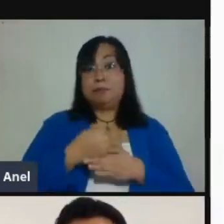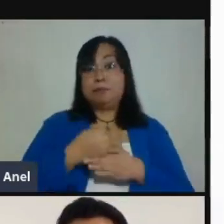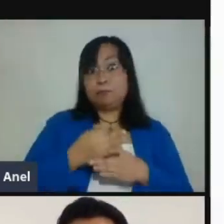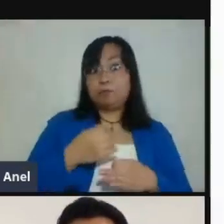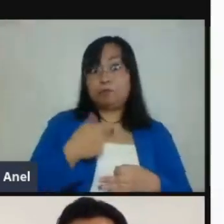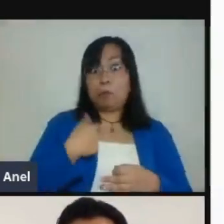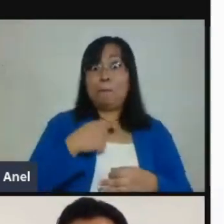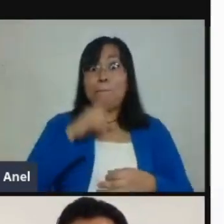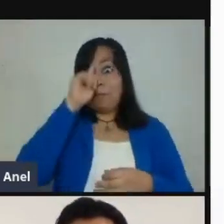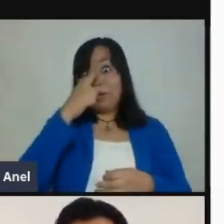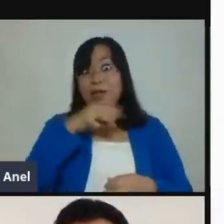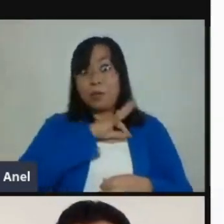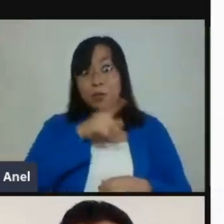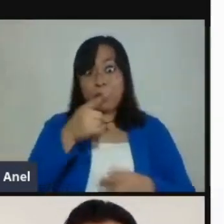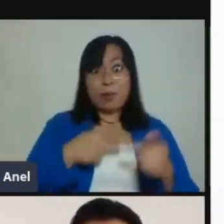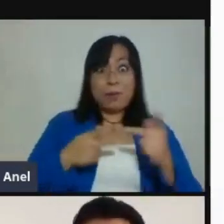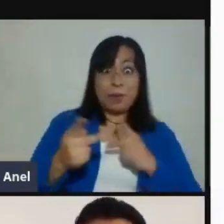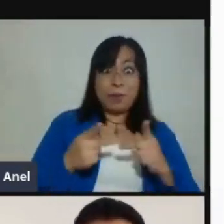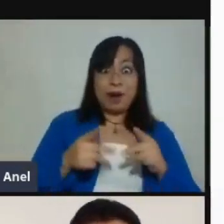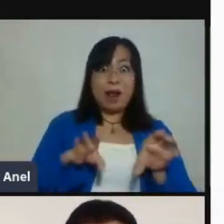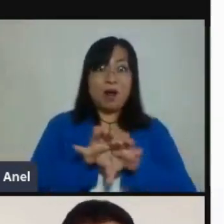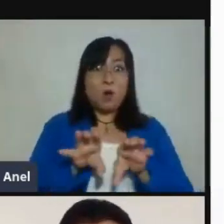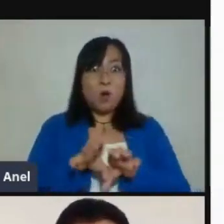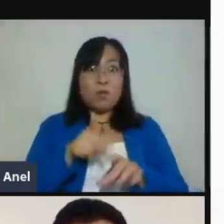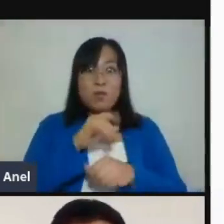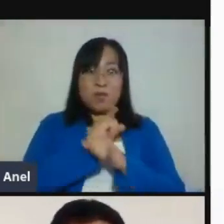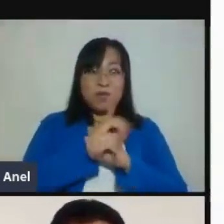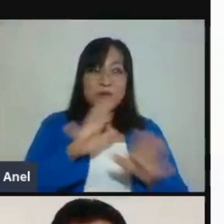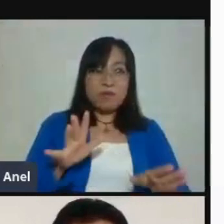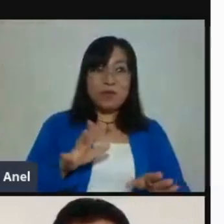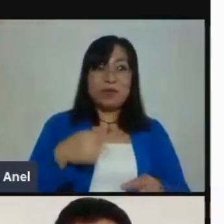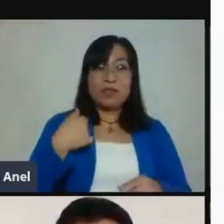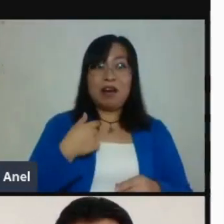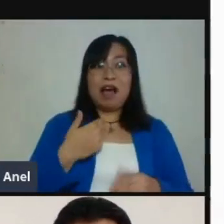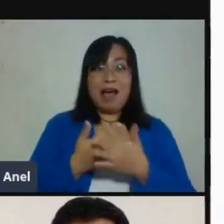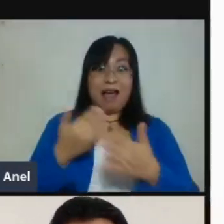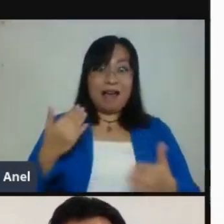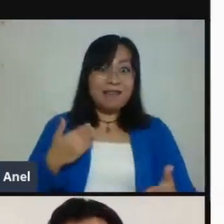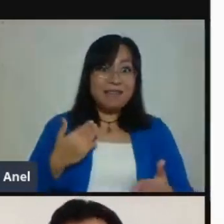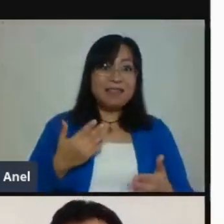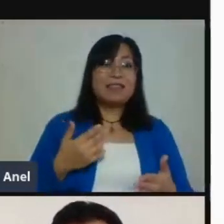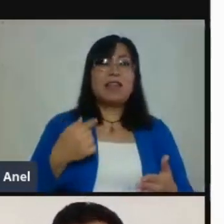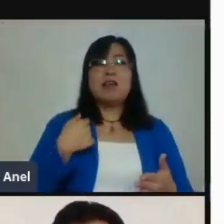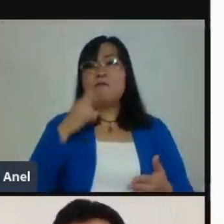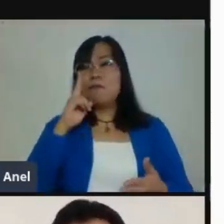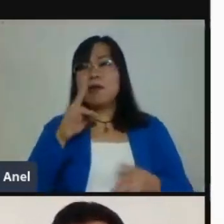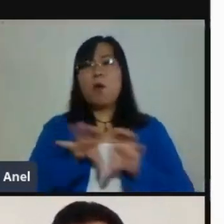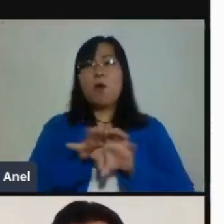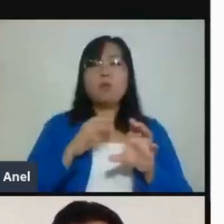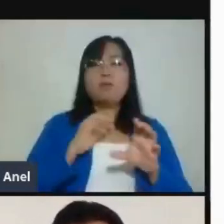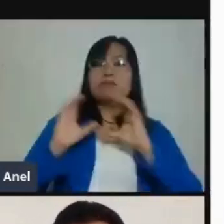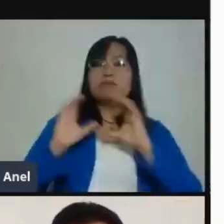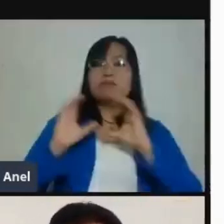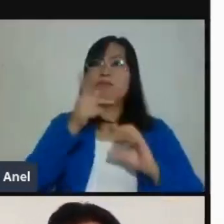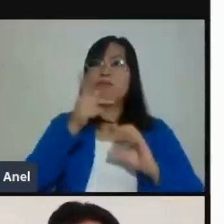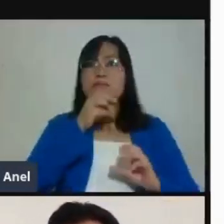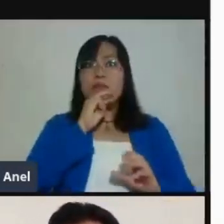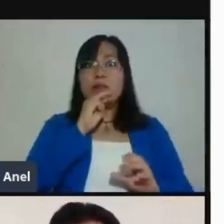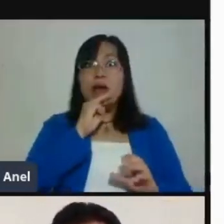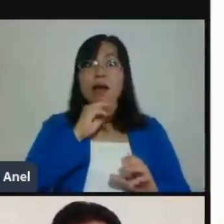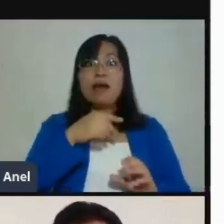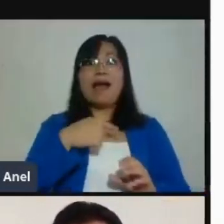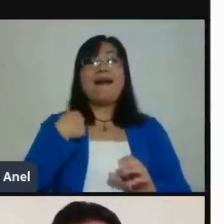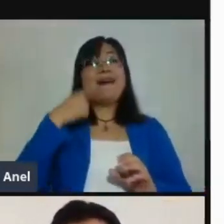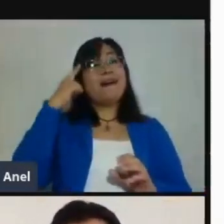Recopilar la información que sea pertinente justo para definir esos canales de comunicación. Si bien lo pueden hacer